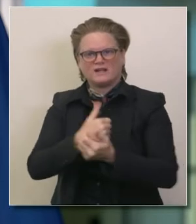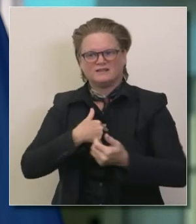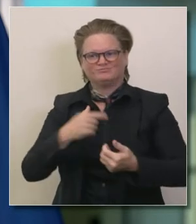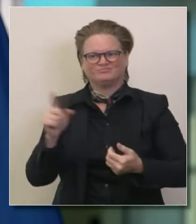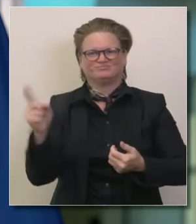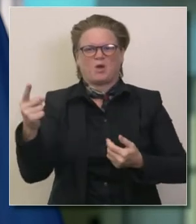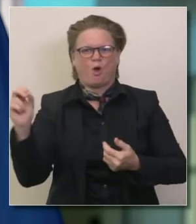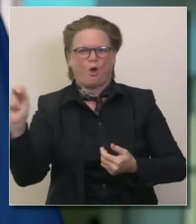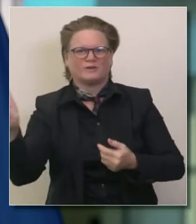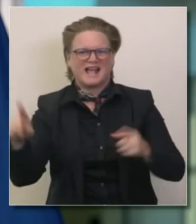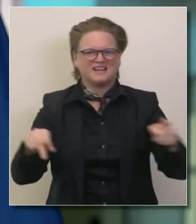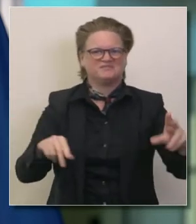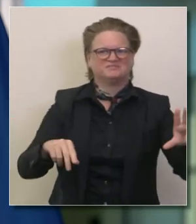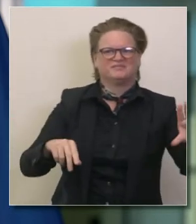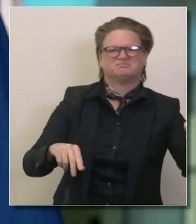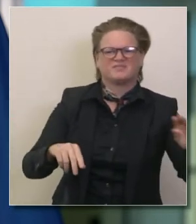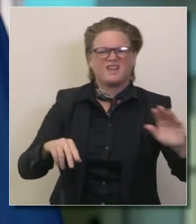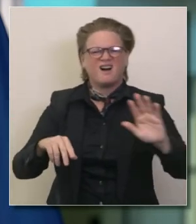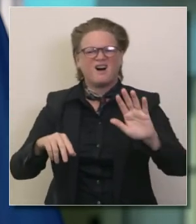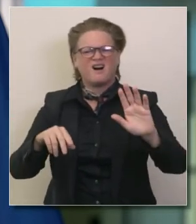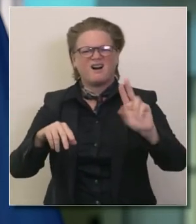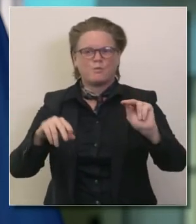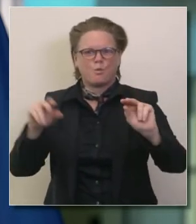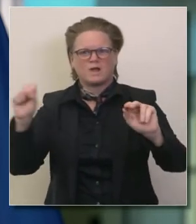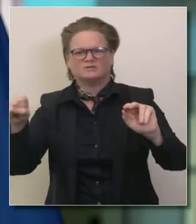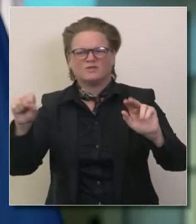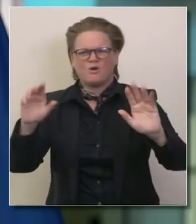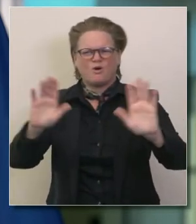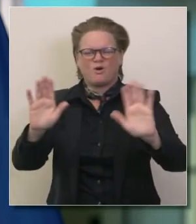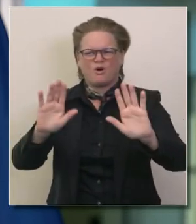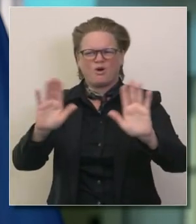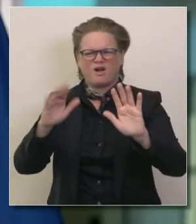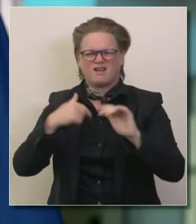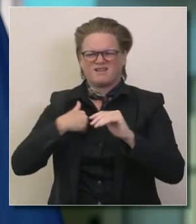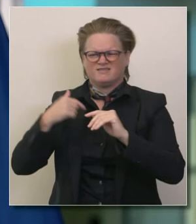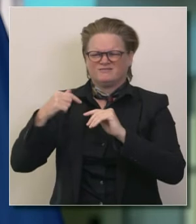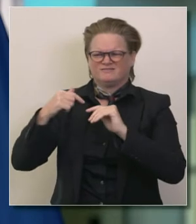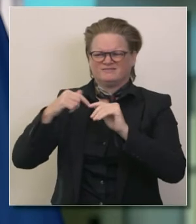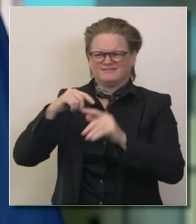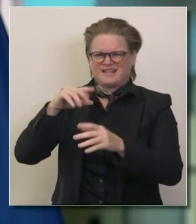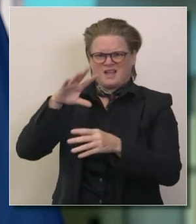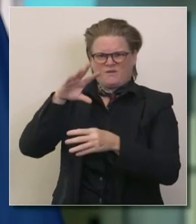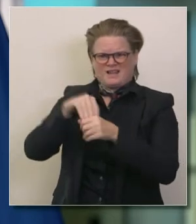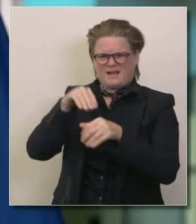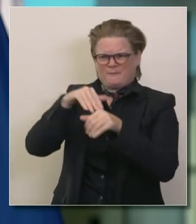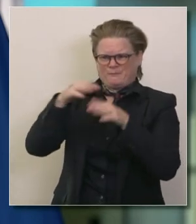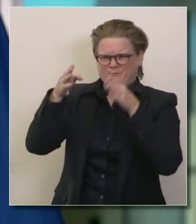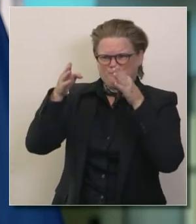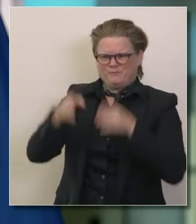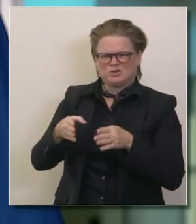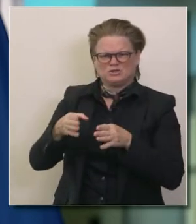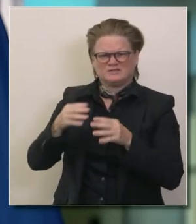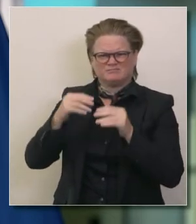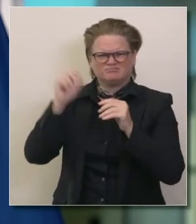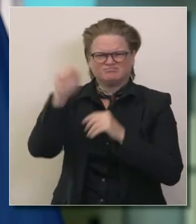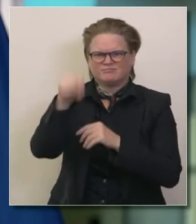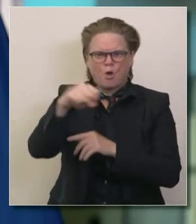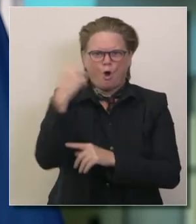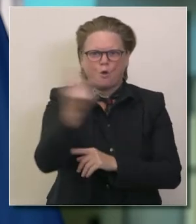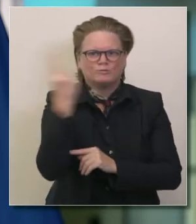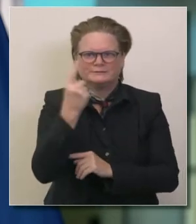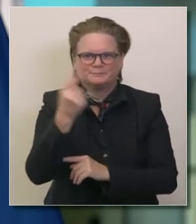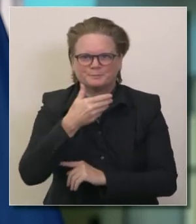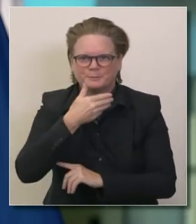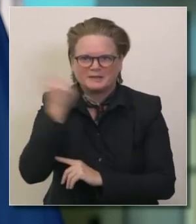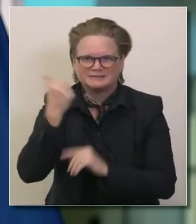sobre la cuestión de que la educación en público sea lo que queremos todos particularmente eso está muy claro Phil está